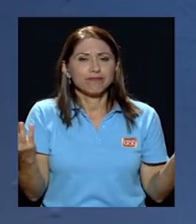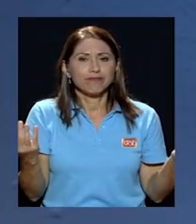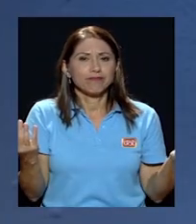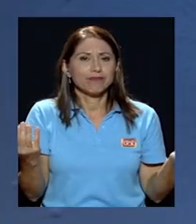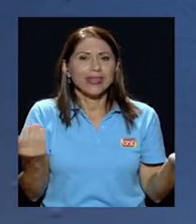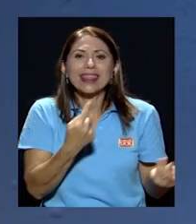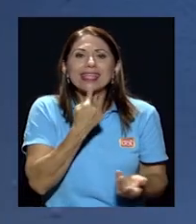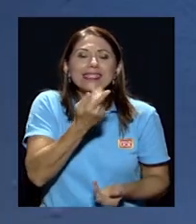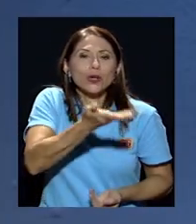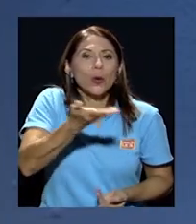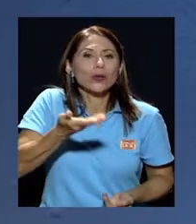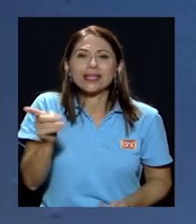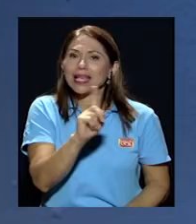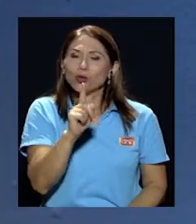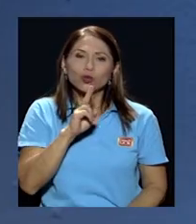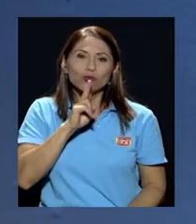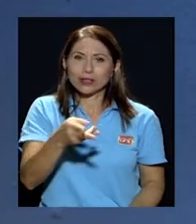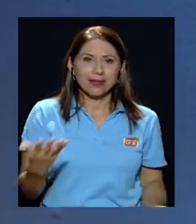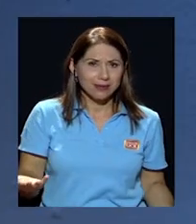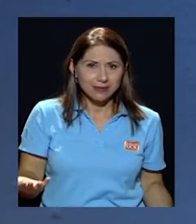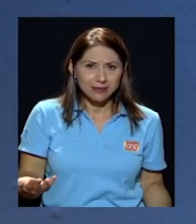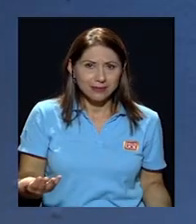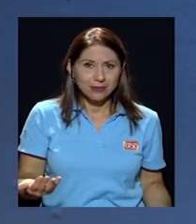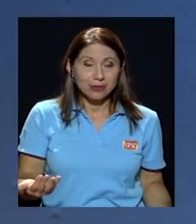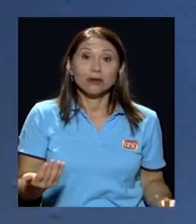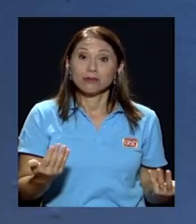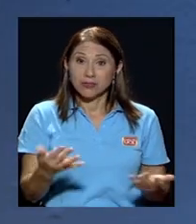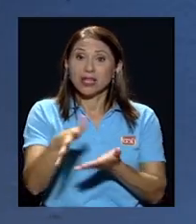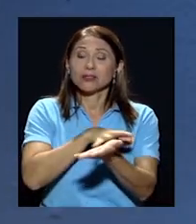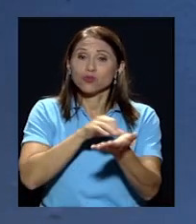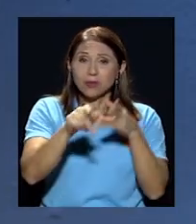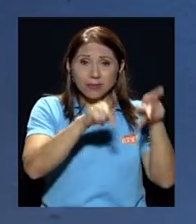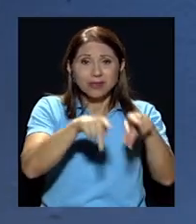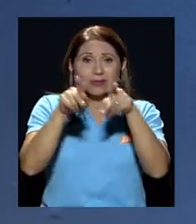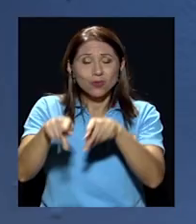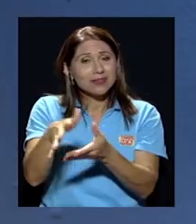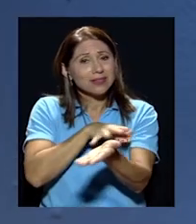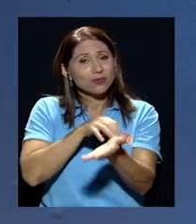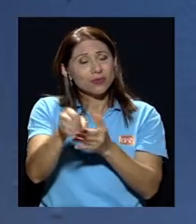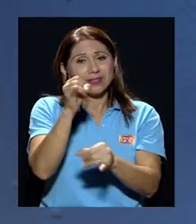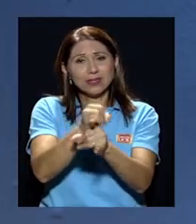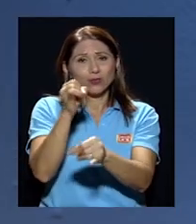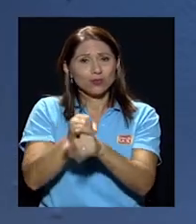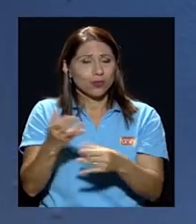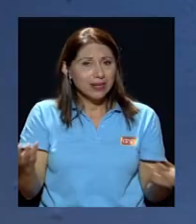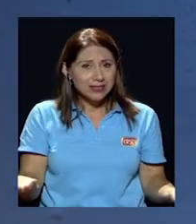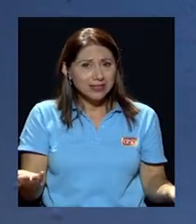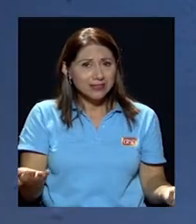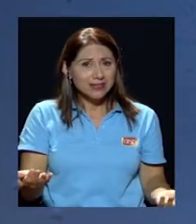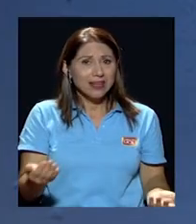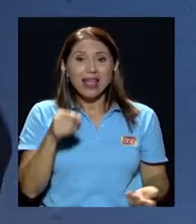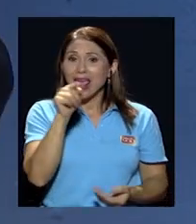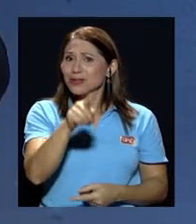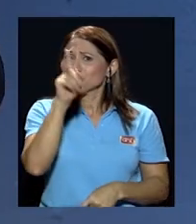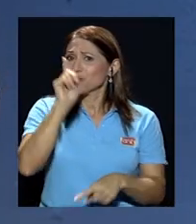decir cosas que no son ciertas destruir personas destruir instituciones eso tampoco se